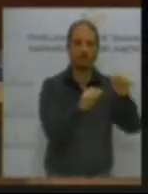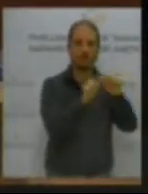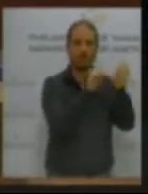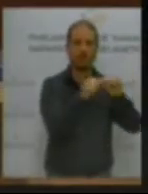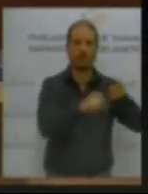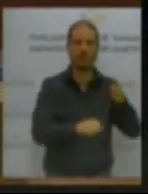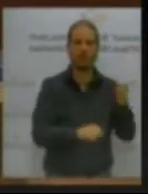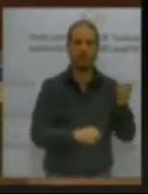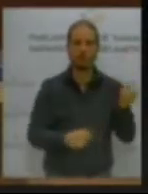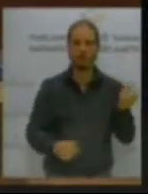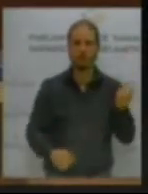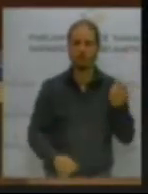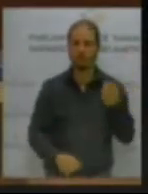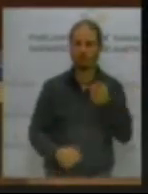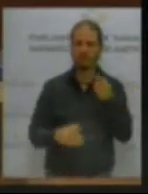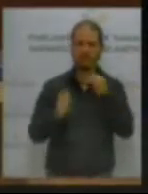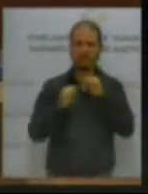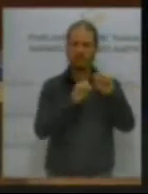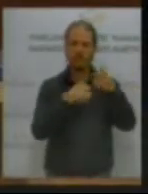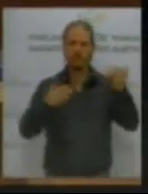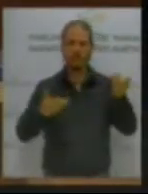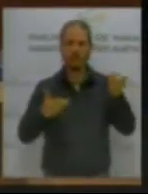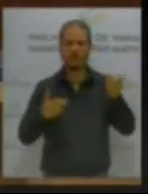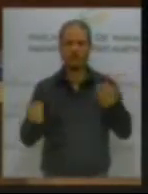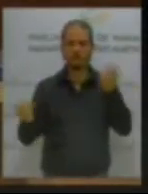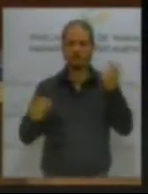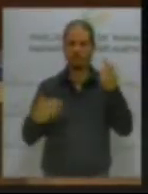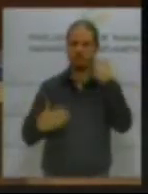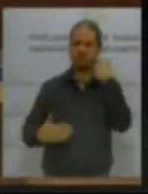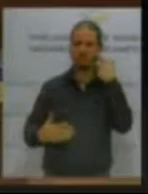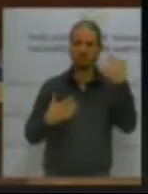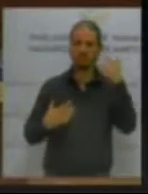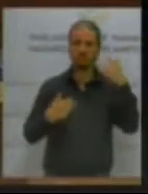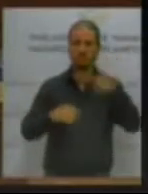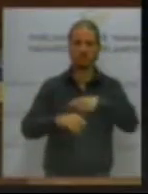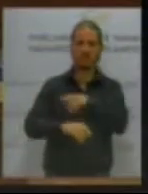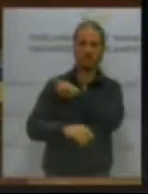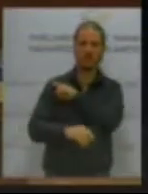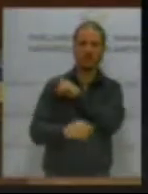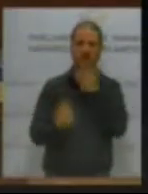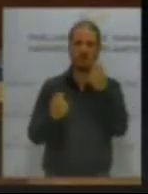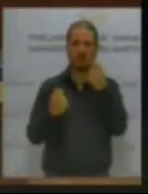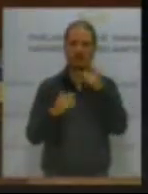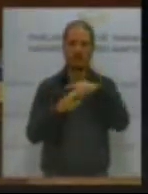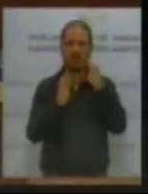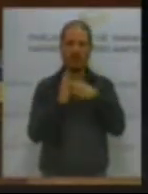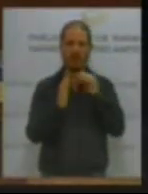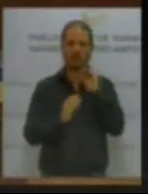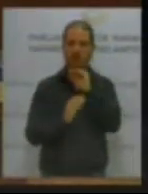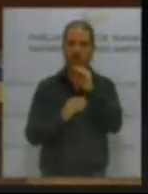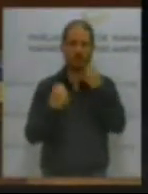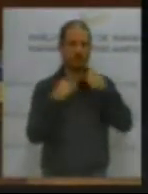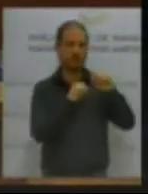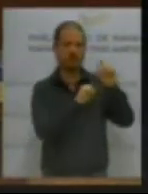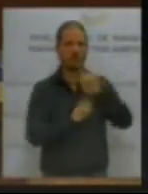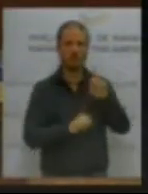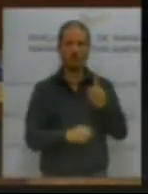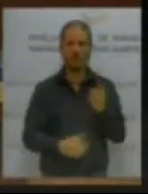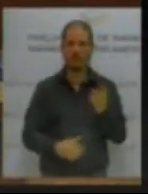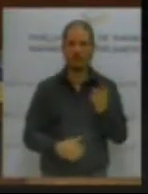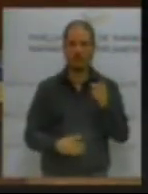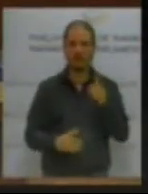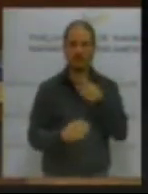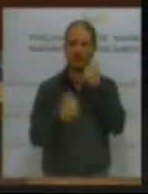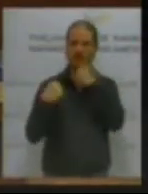defender? Entonces, menos lobos, señor Ualde. ¿Usted está defendiendo una ley que no es la suya? Está defendiendo una ley de Bildu.